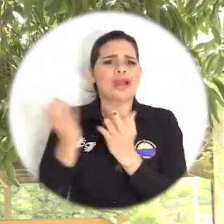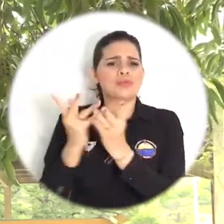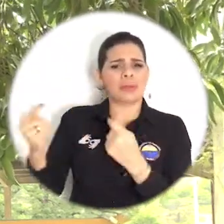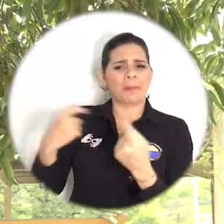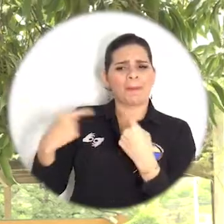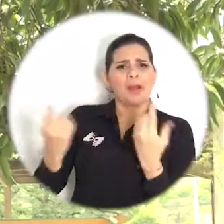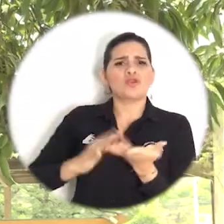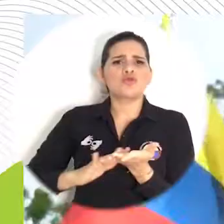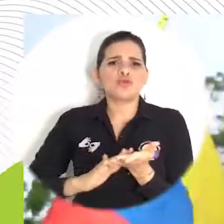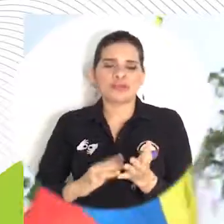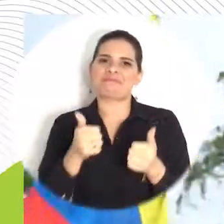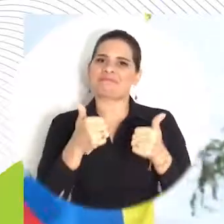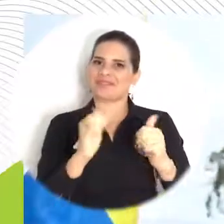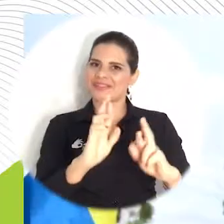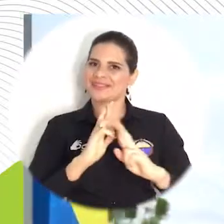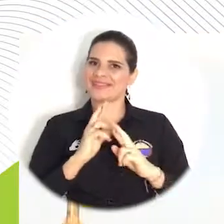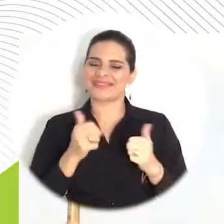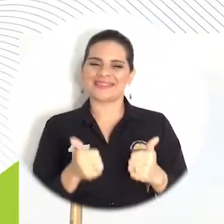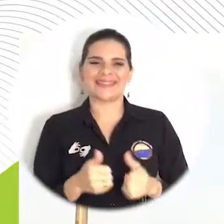las dudas de sus estudiantes.